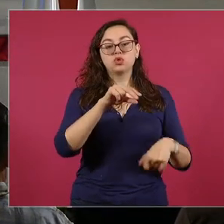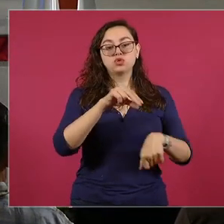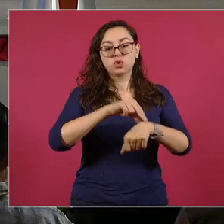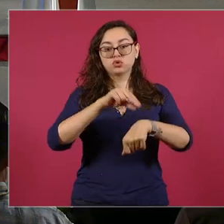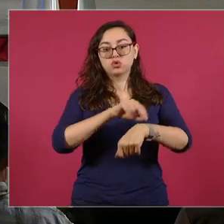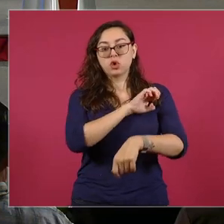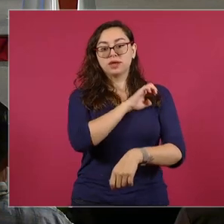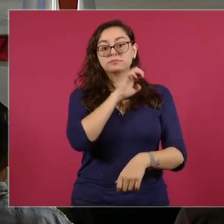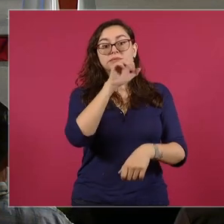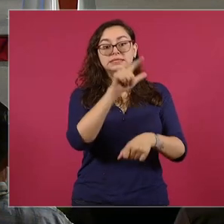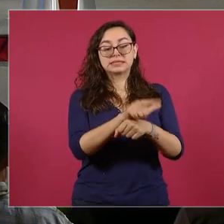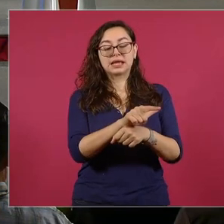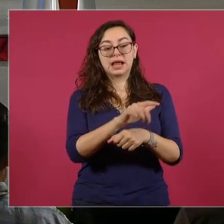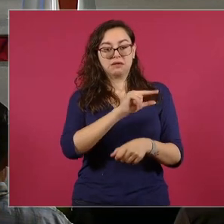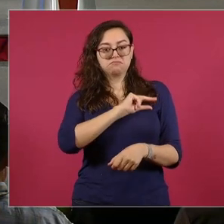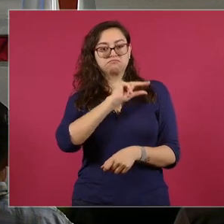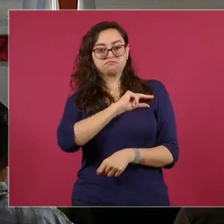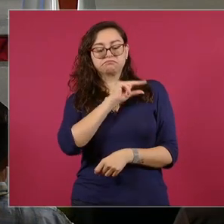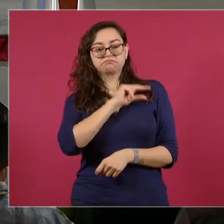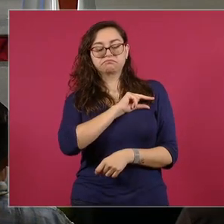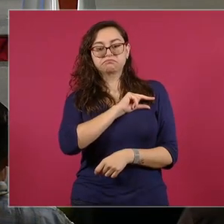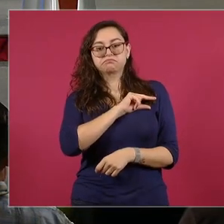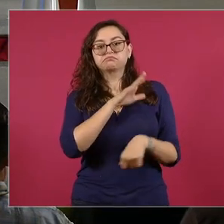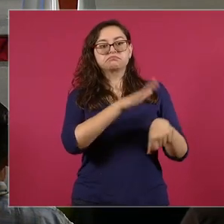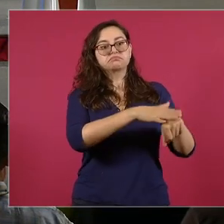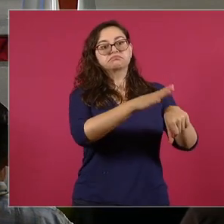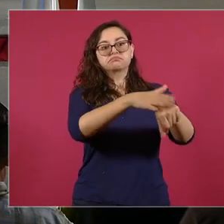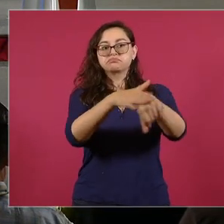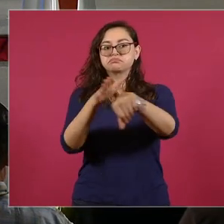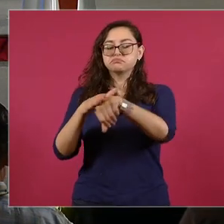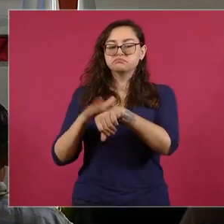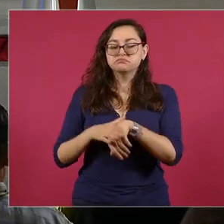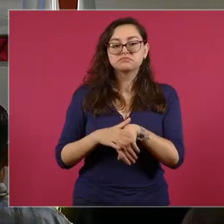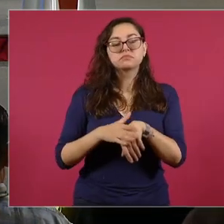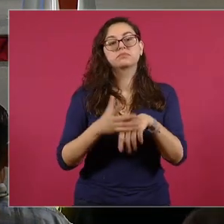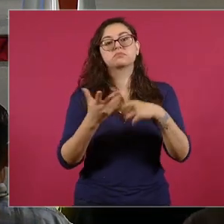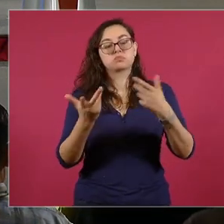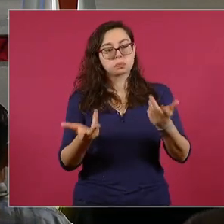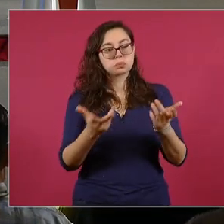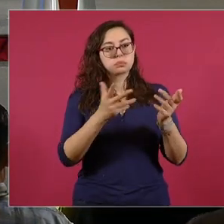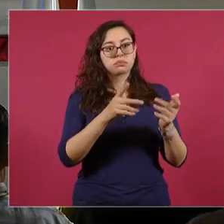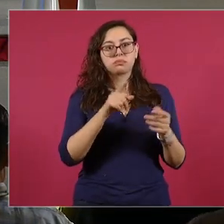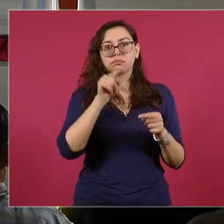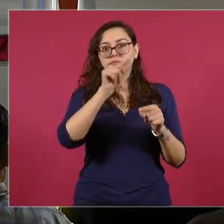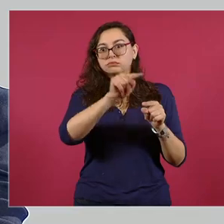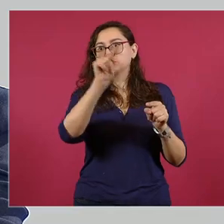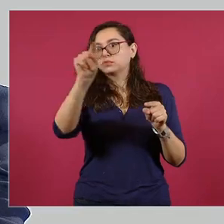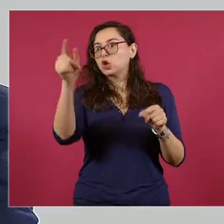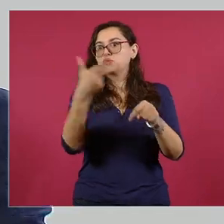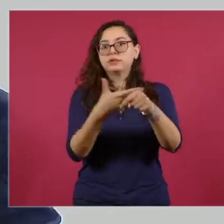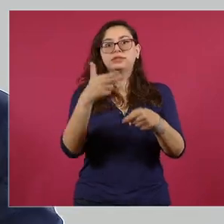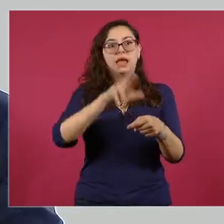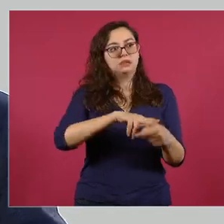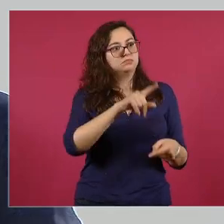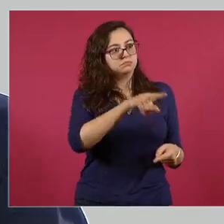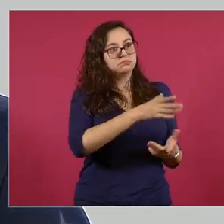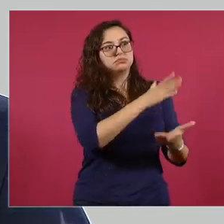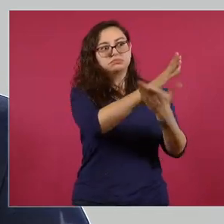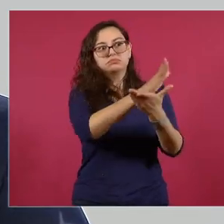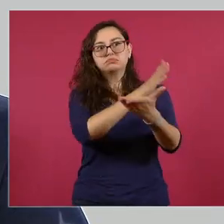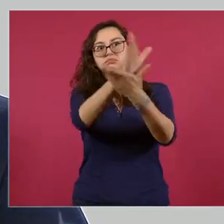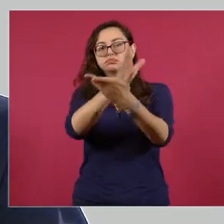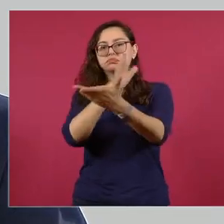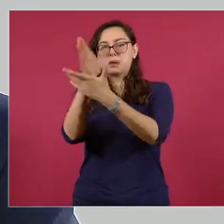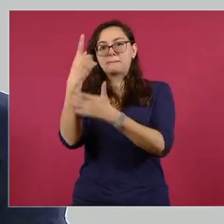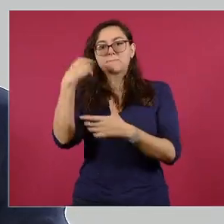en las convocatorias hemos encontrado quienes van a estos hospitales. En